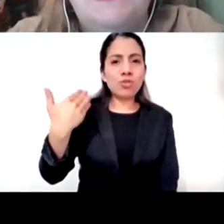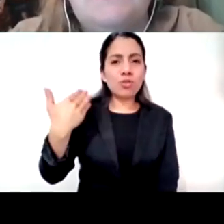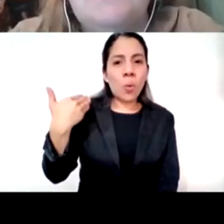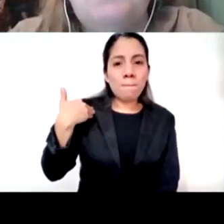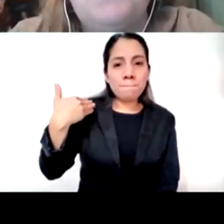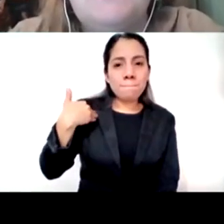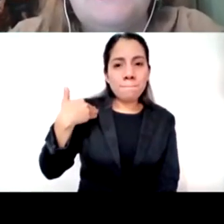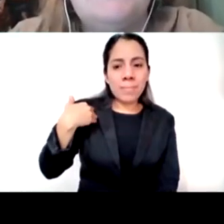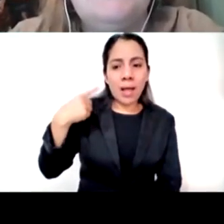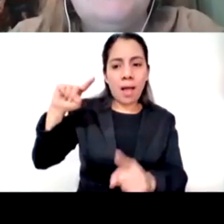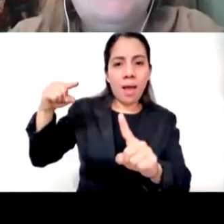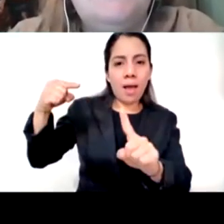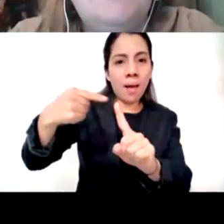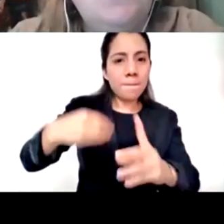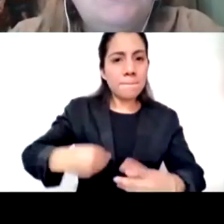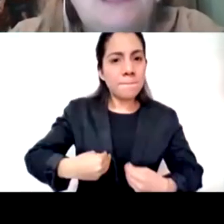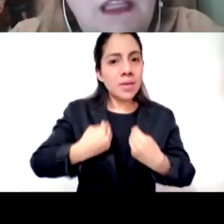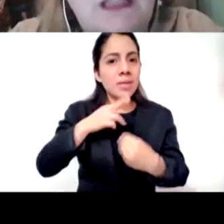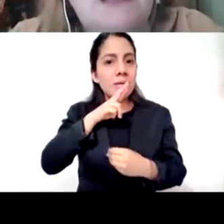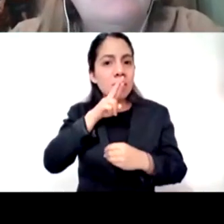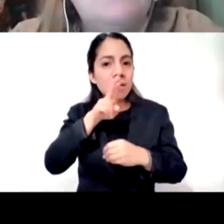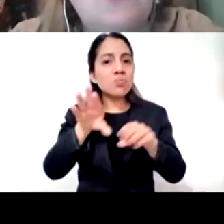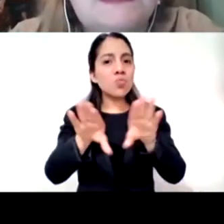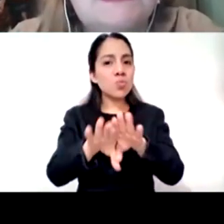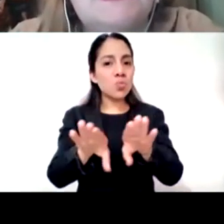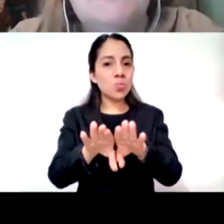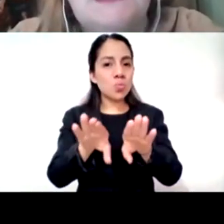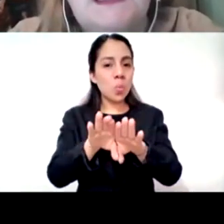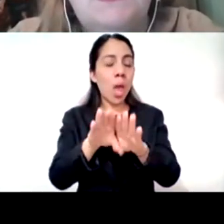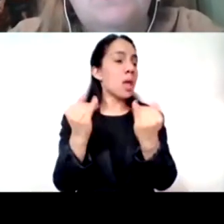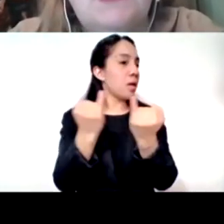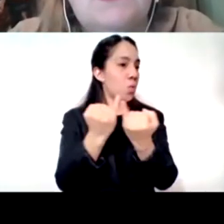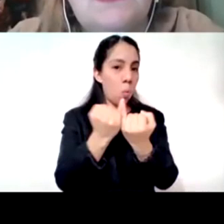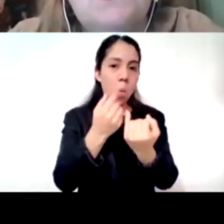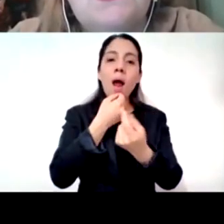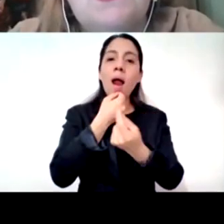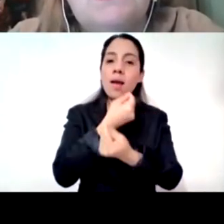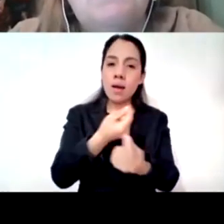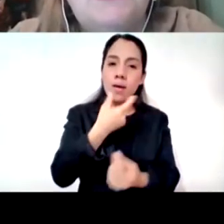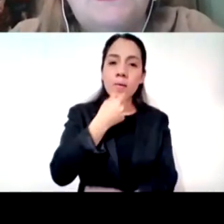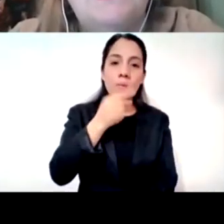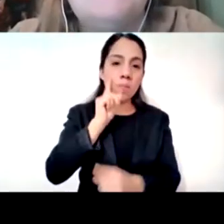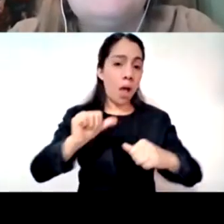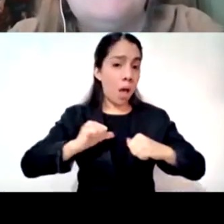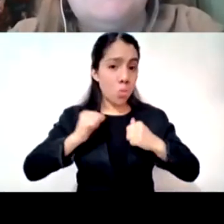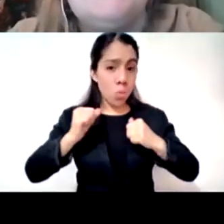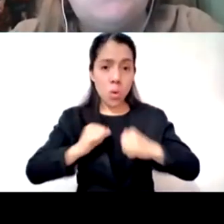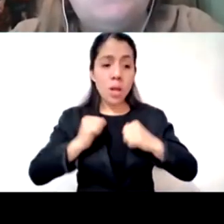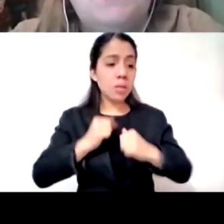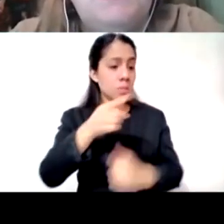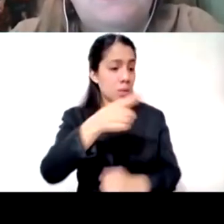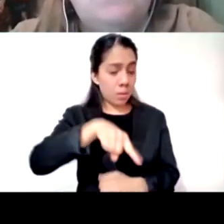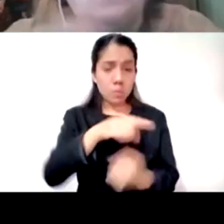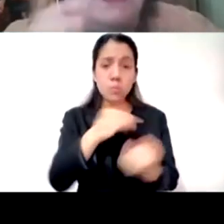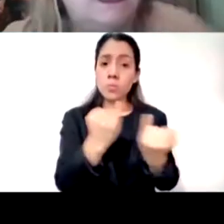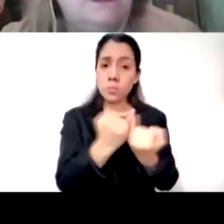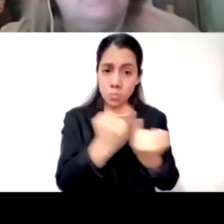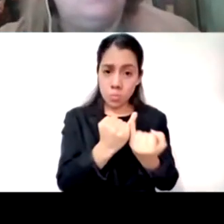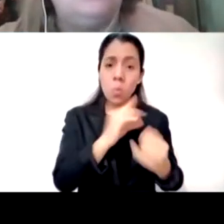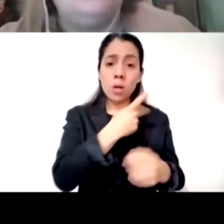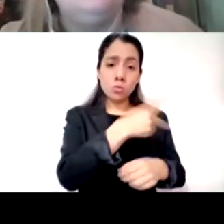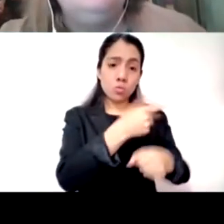a responder y niños y niñas adolescentes tienen una contribución también a hacer a ese sufrimiento